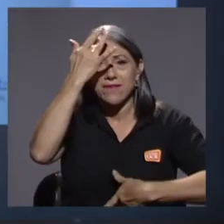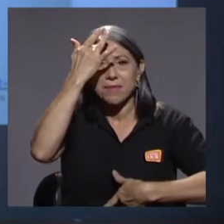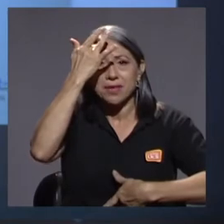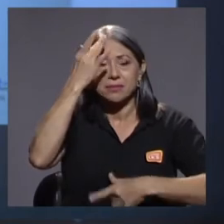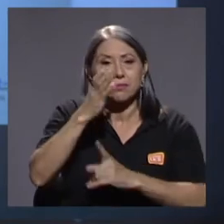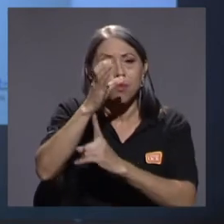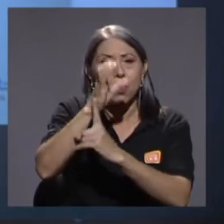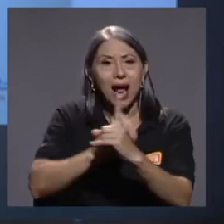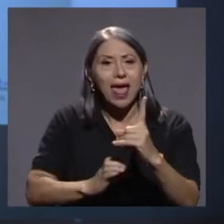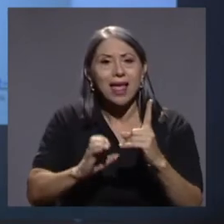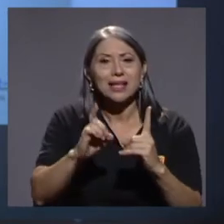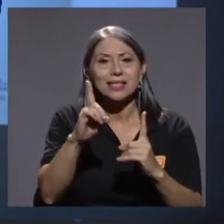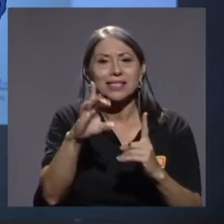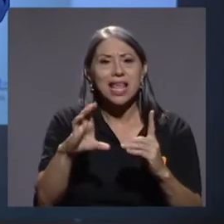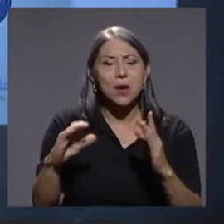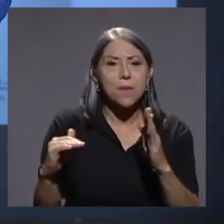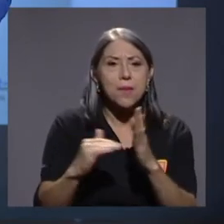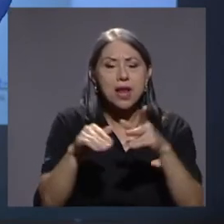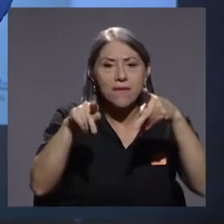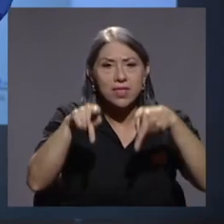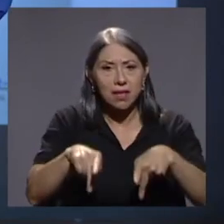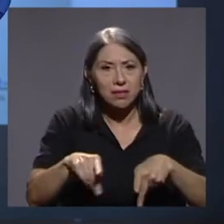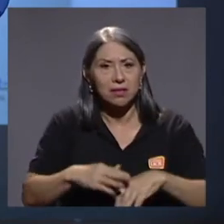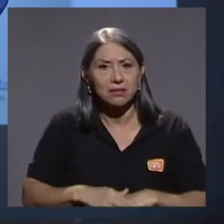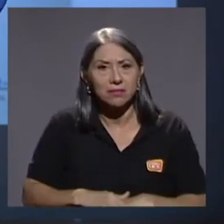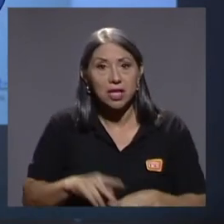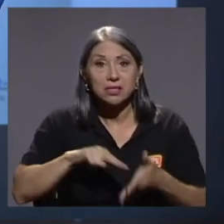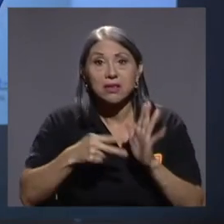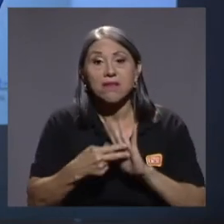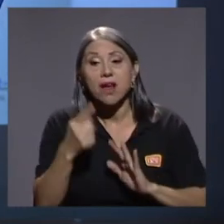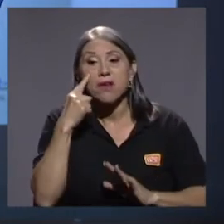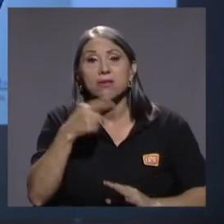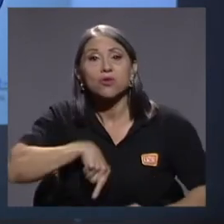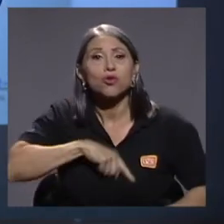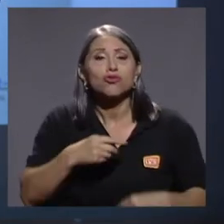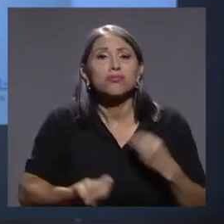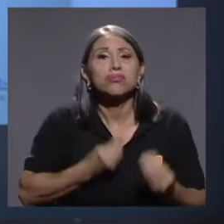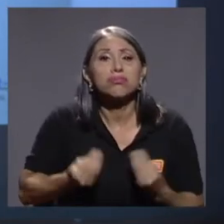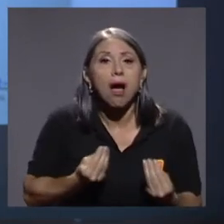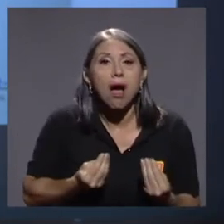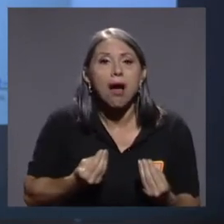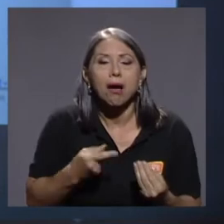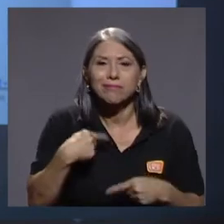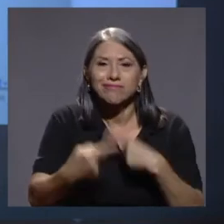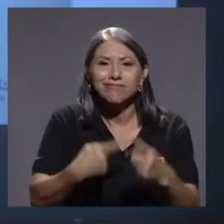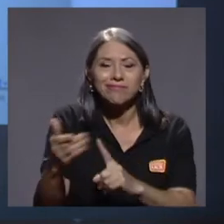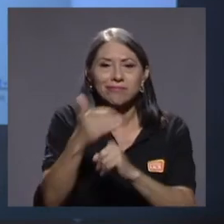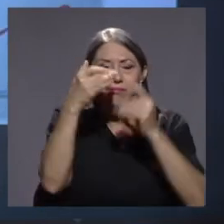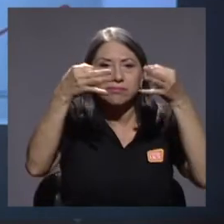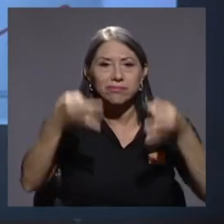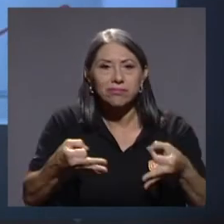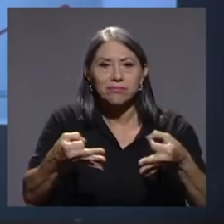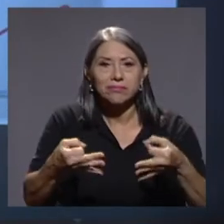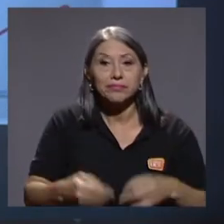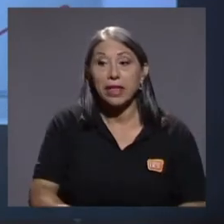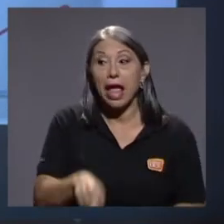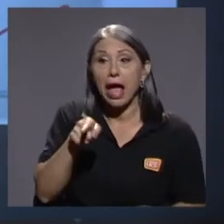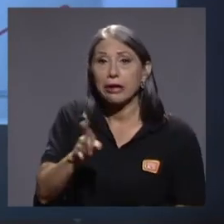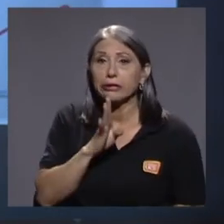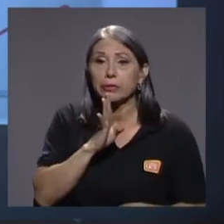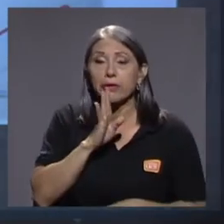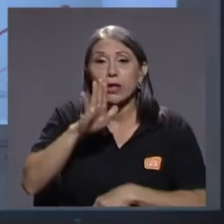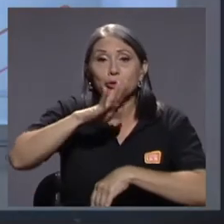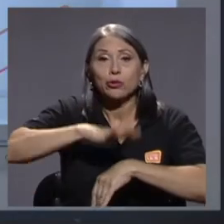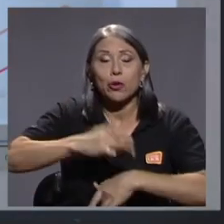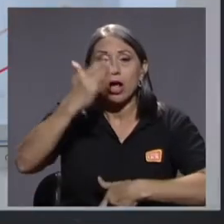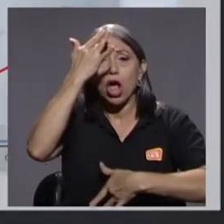ver qué es lo que estamos haciendo y tomar decisiones. Ahora, esto es contagio. En esta otra